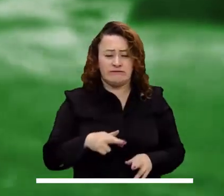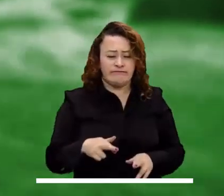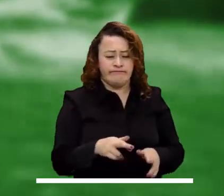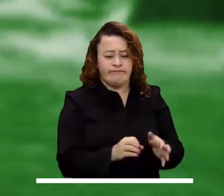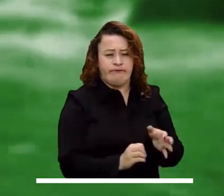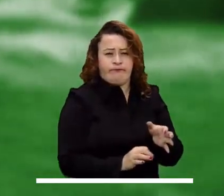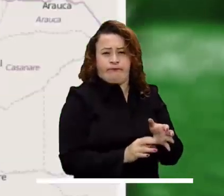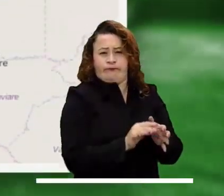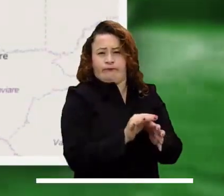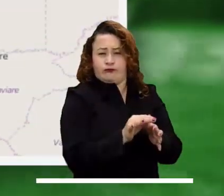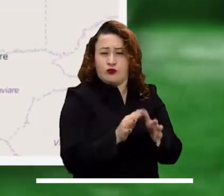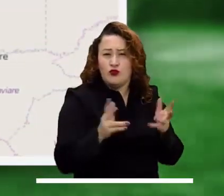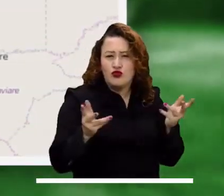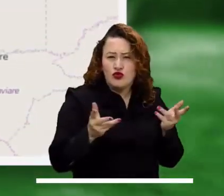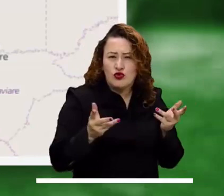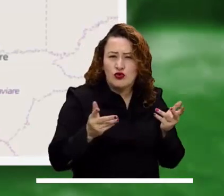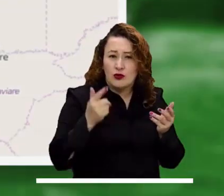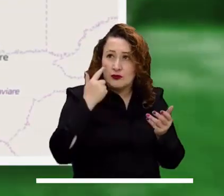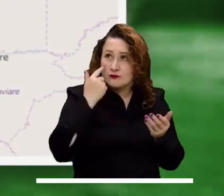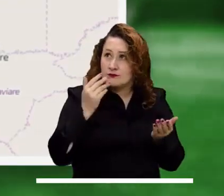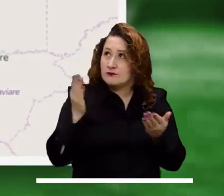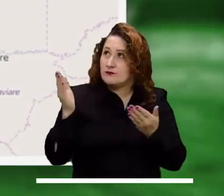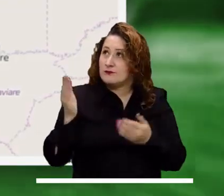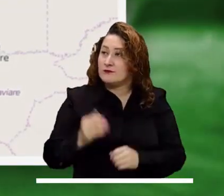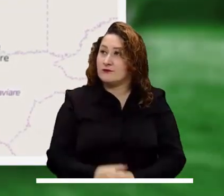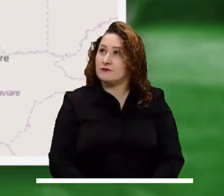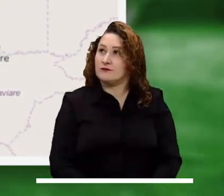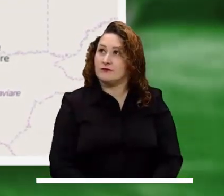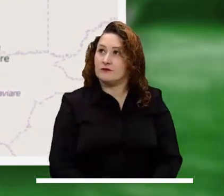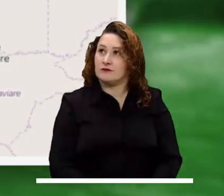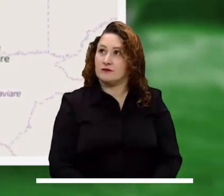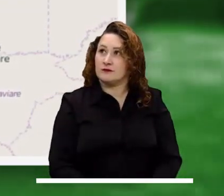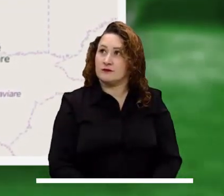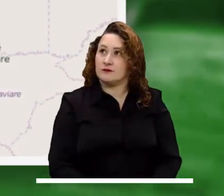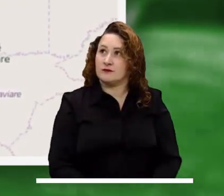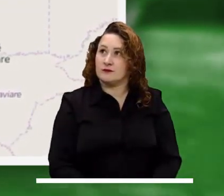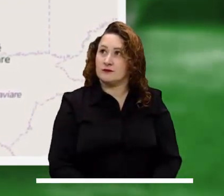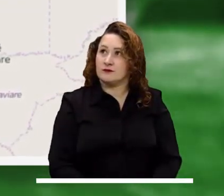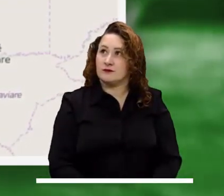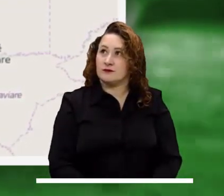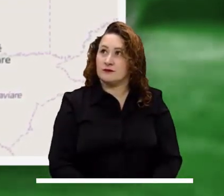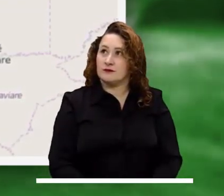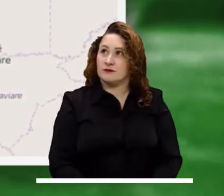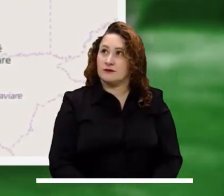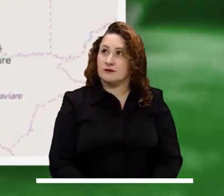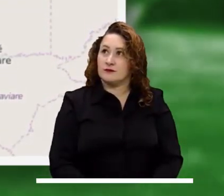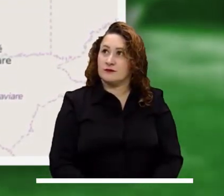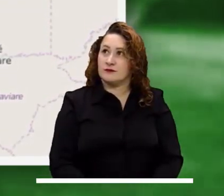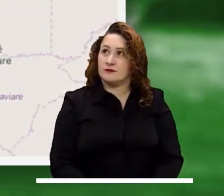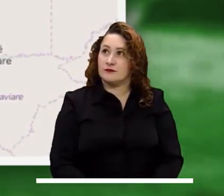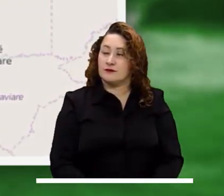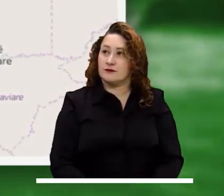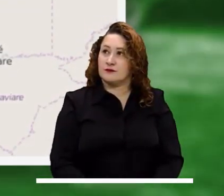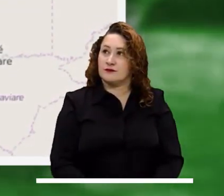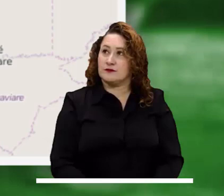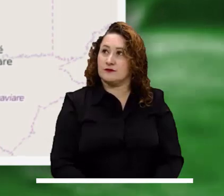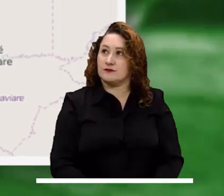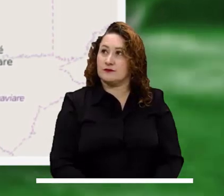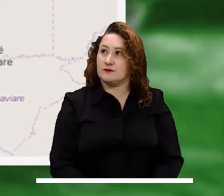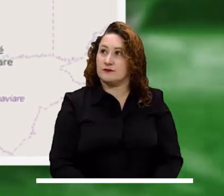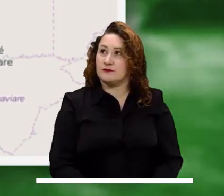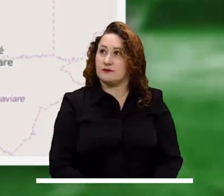por crecientes súbitas en el río Huatiquía y en sus afluentes, especialmente los ríos Ocoa y sus